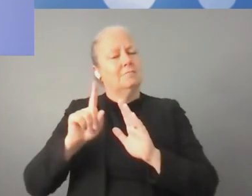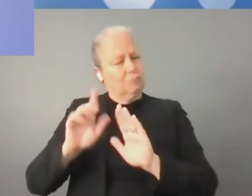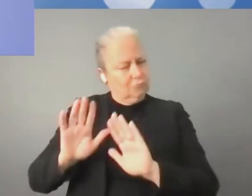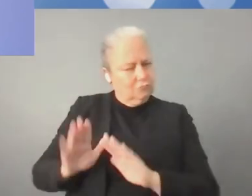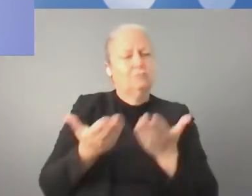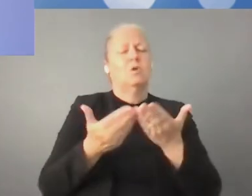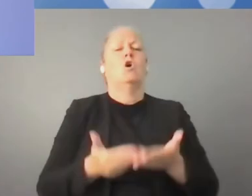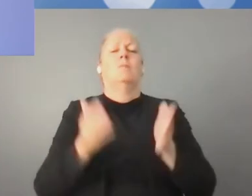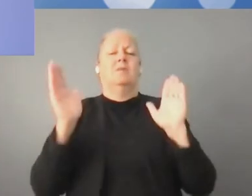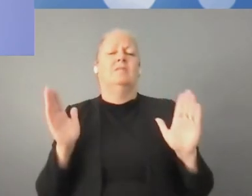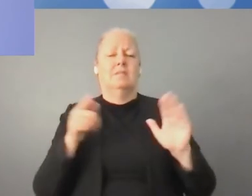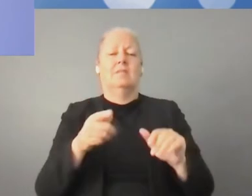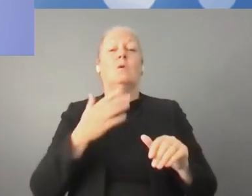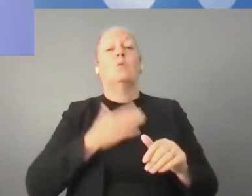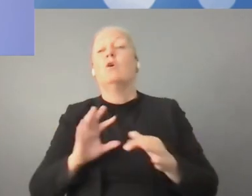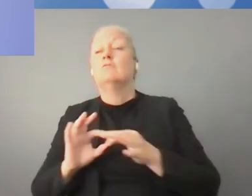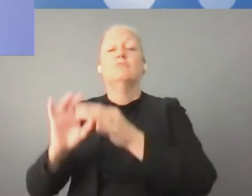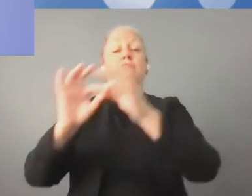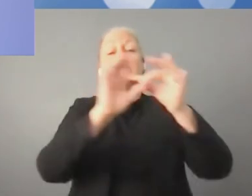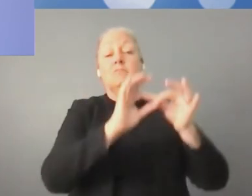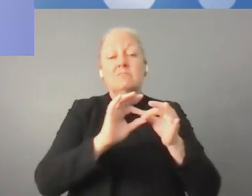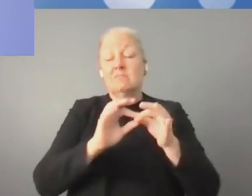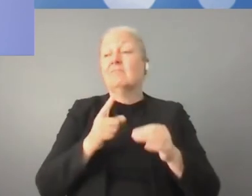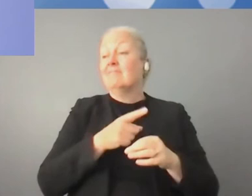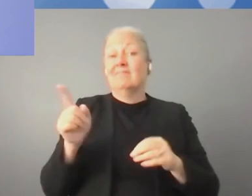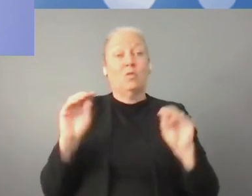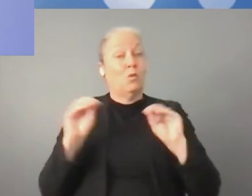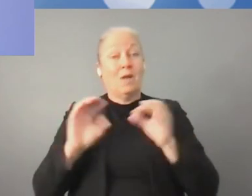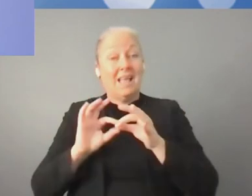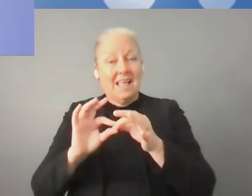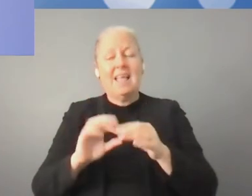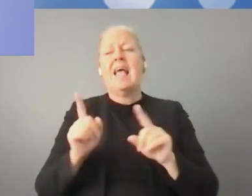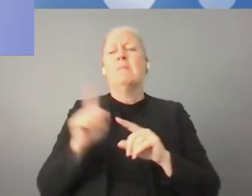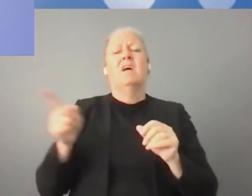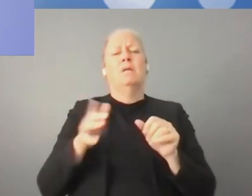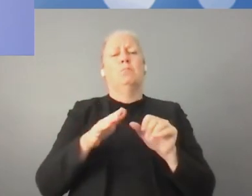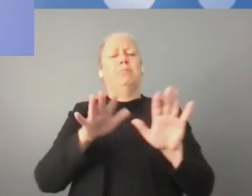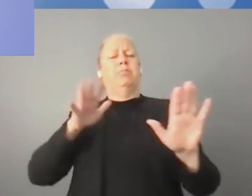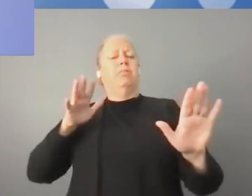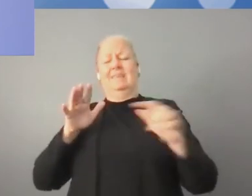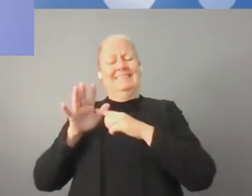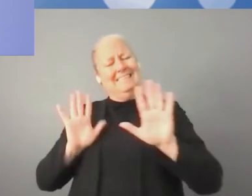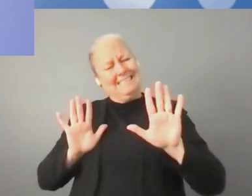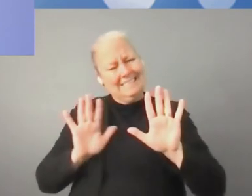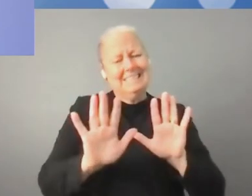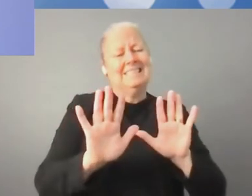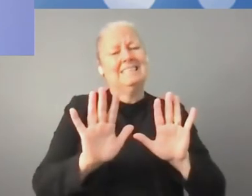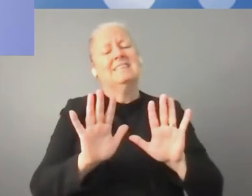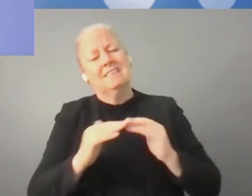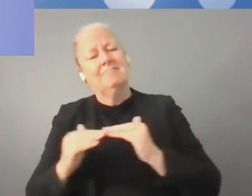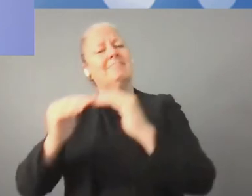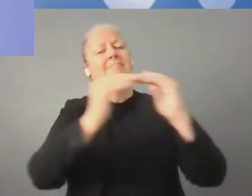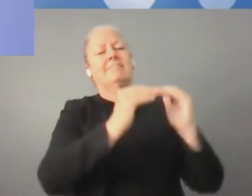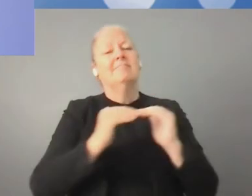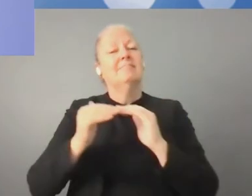Obviamente se trata de cuestiones muy complejas, así que tenemos que asegurarnos